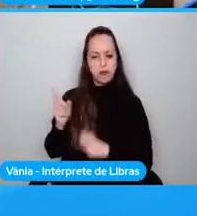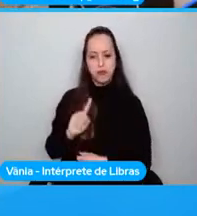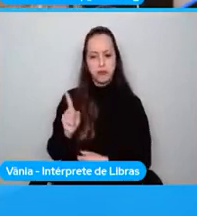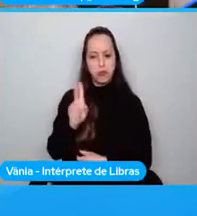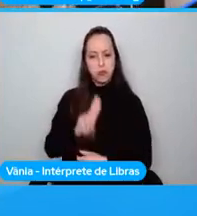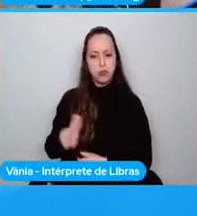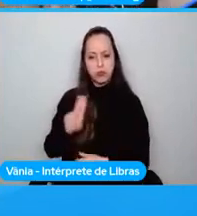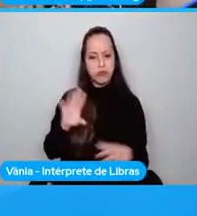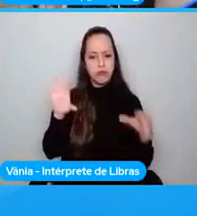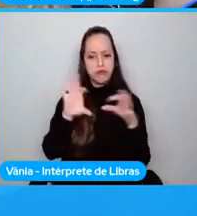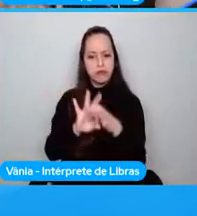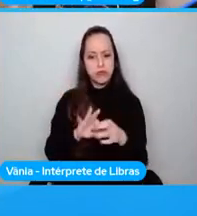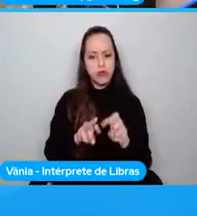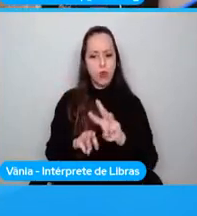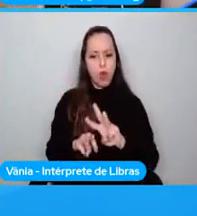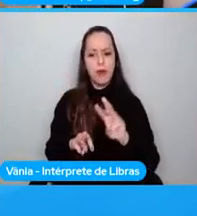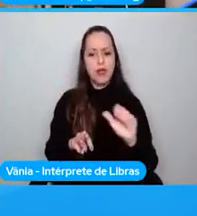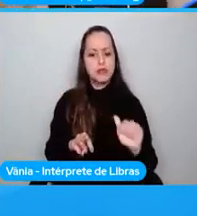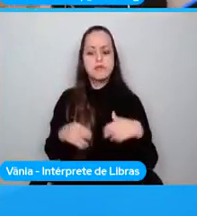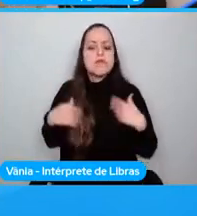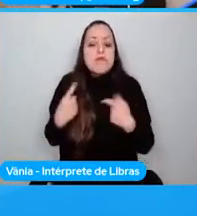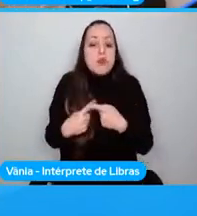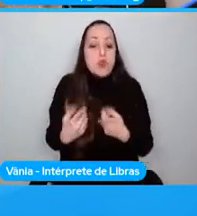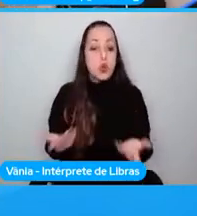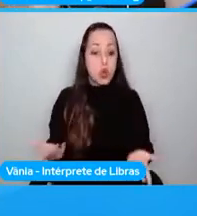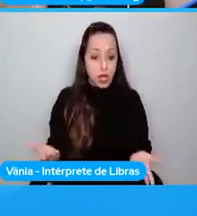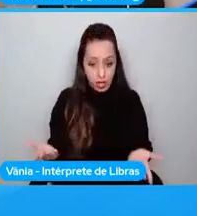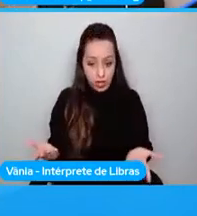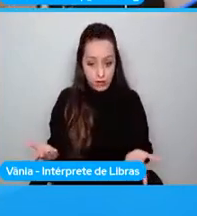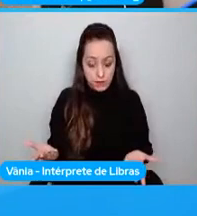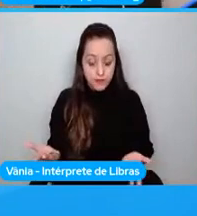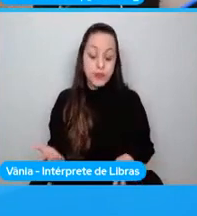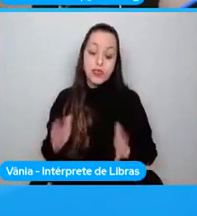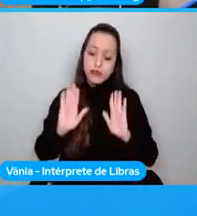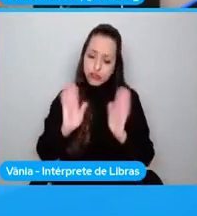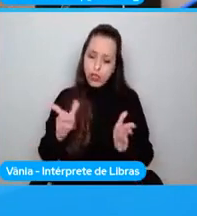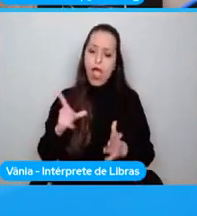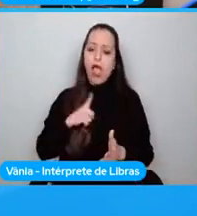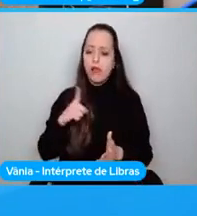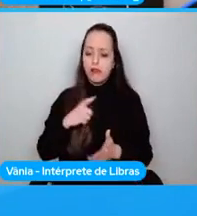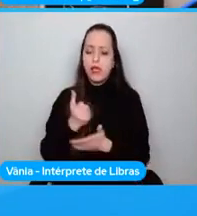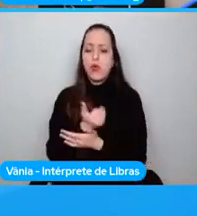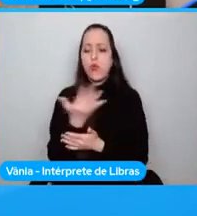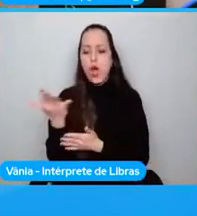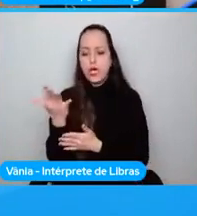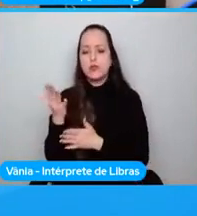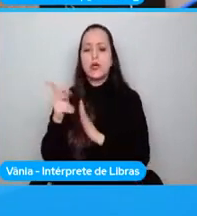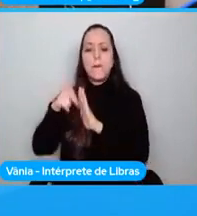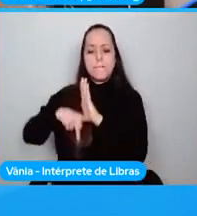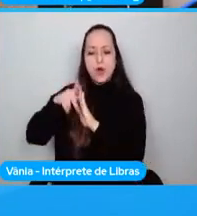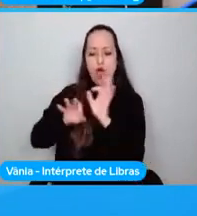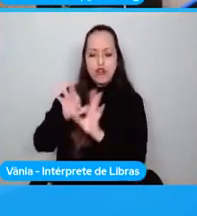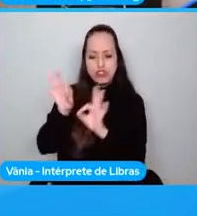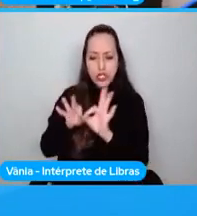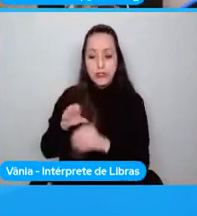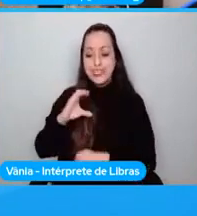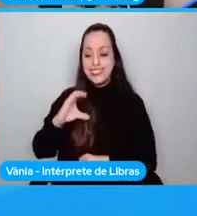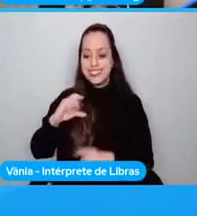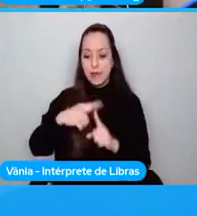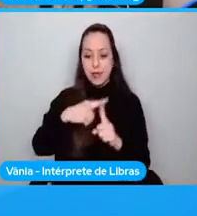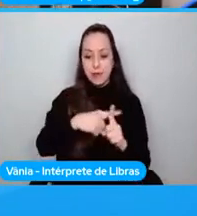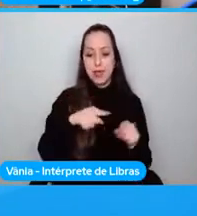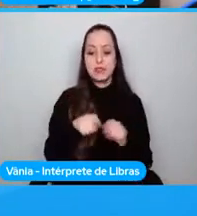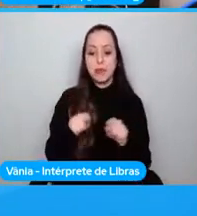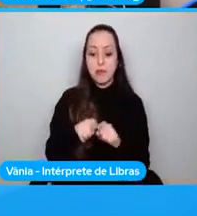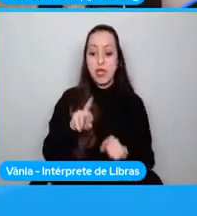no es que lo hagamos por hacerlo, pero ya hay diferentes proyectos. En el caso de CS++ y ROS, que son